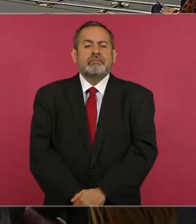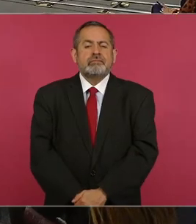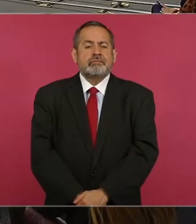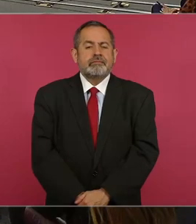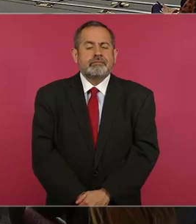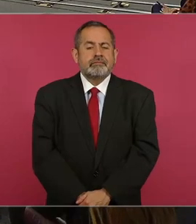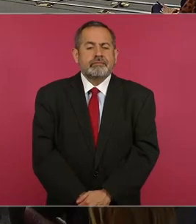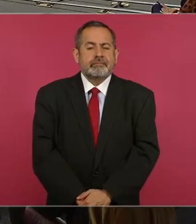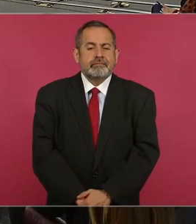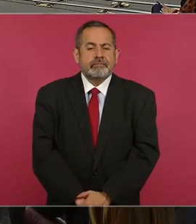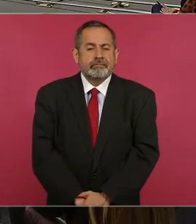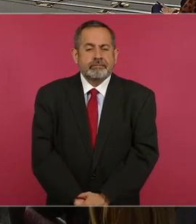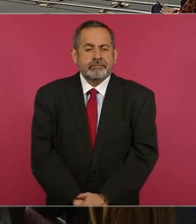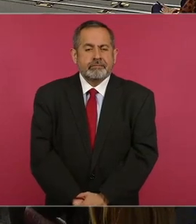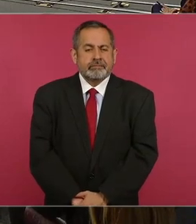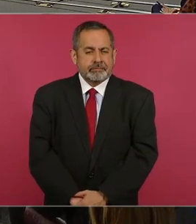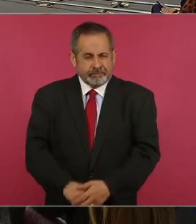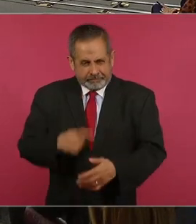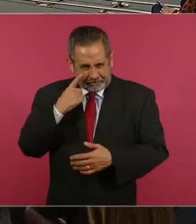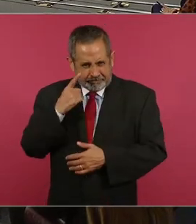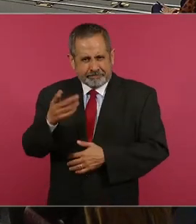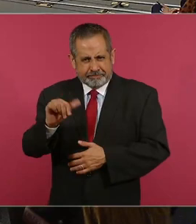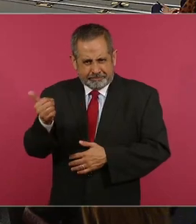14. A ver,